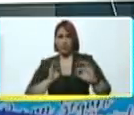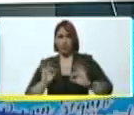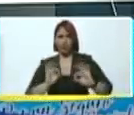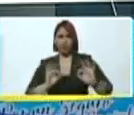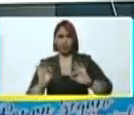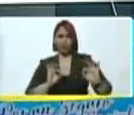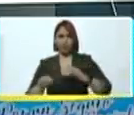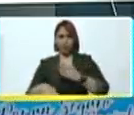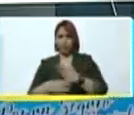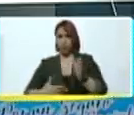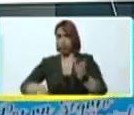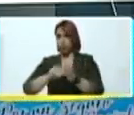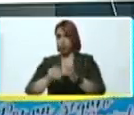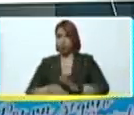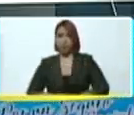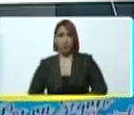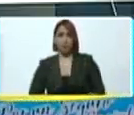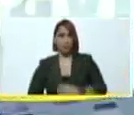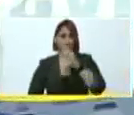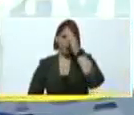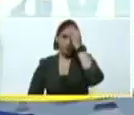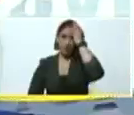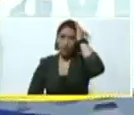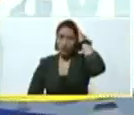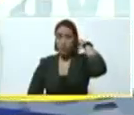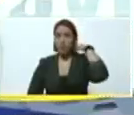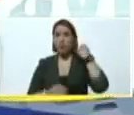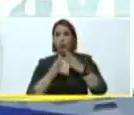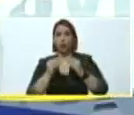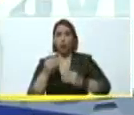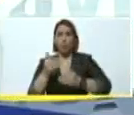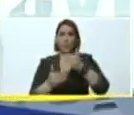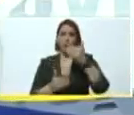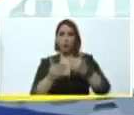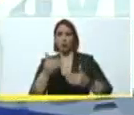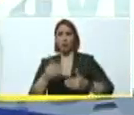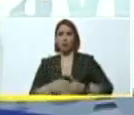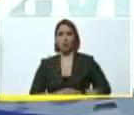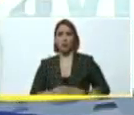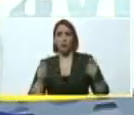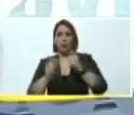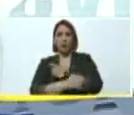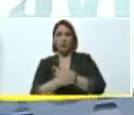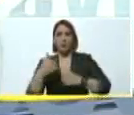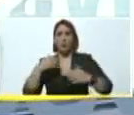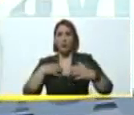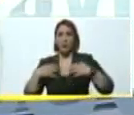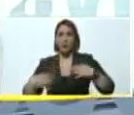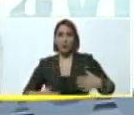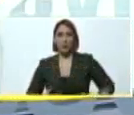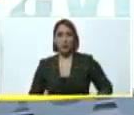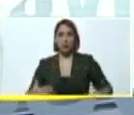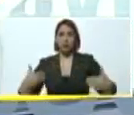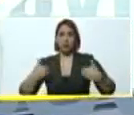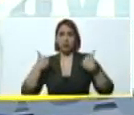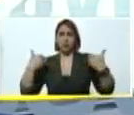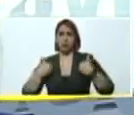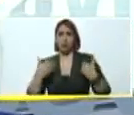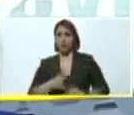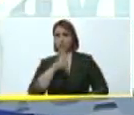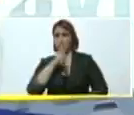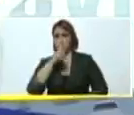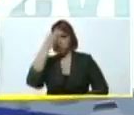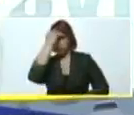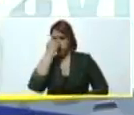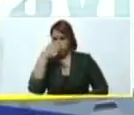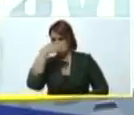vamos a retomar todo el proceso de trasplante renal tan afectado criminalmente por